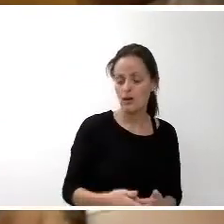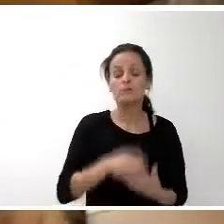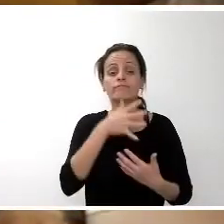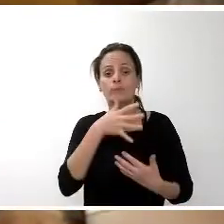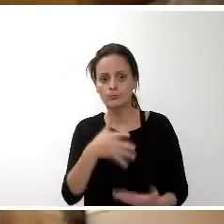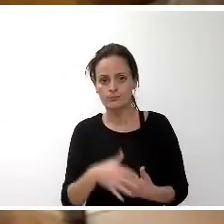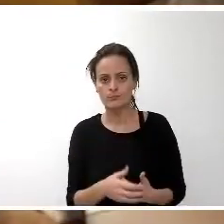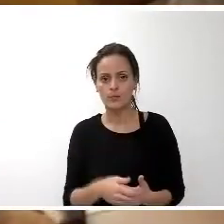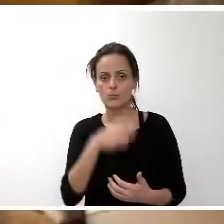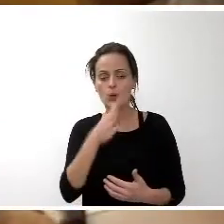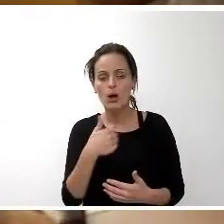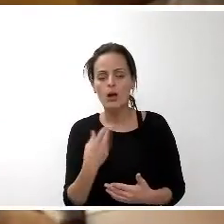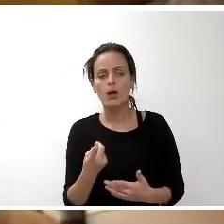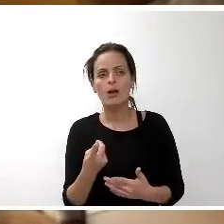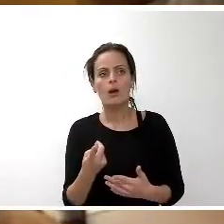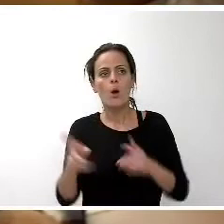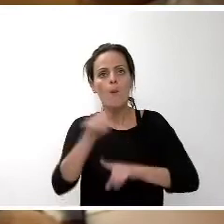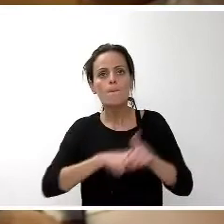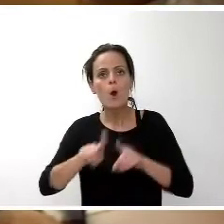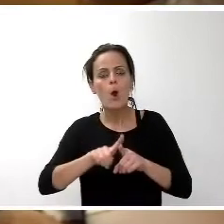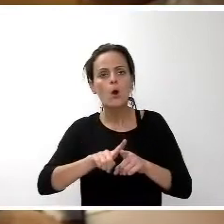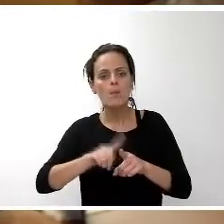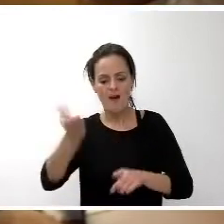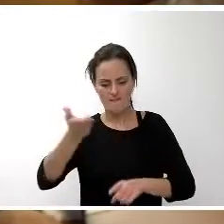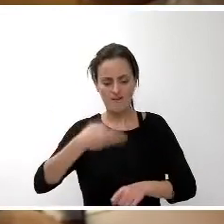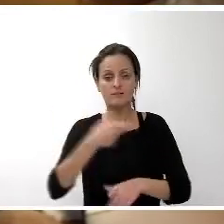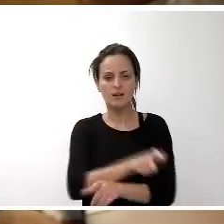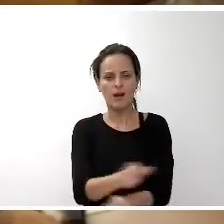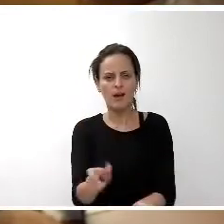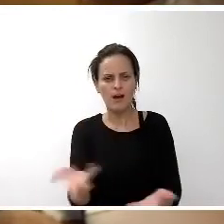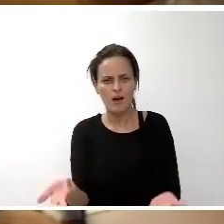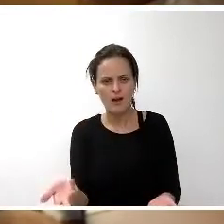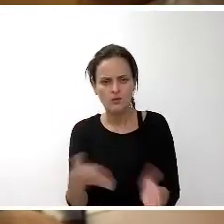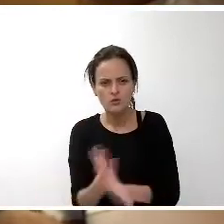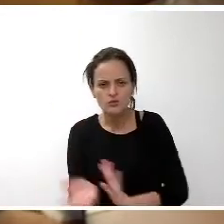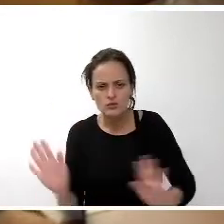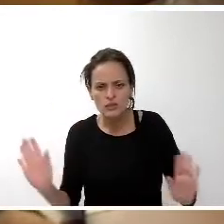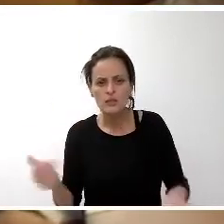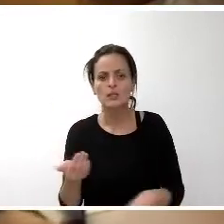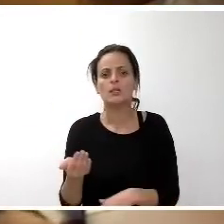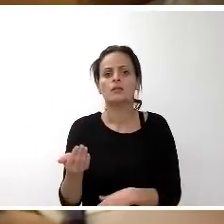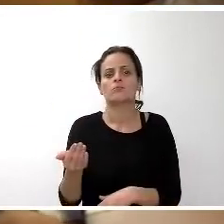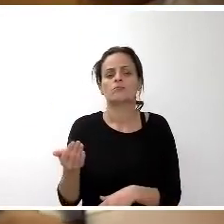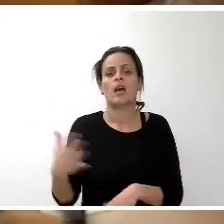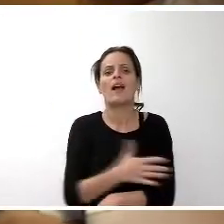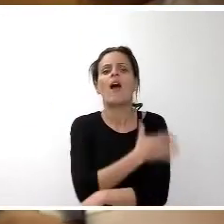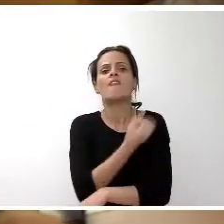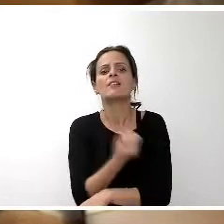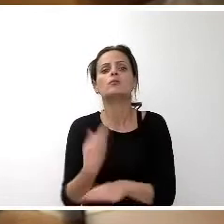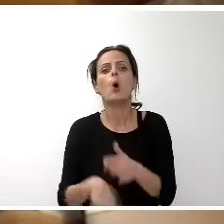concierne a los ciudadanos de la isla, y por lo tanto el cabildo seguirá liderando esas